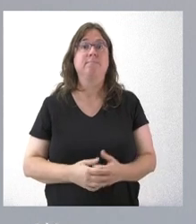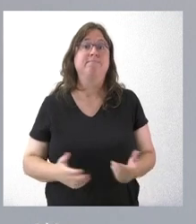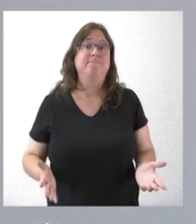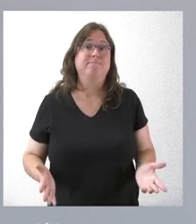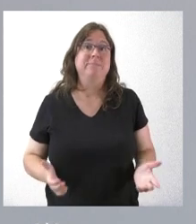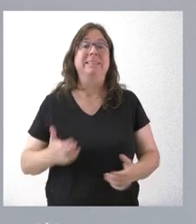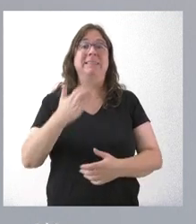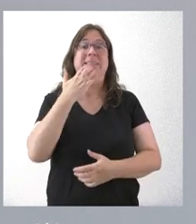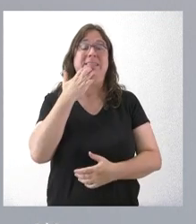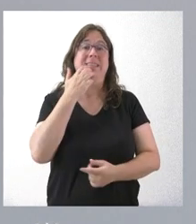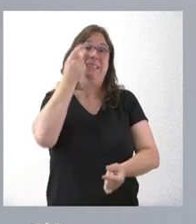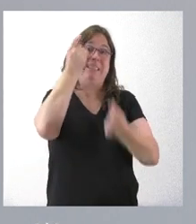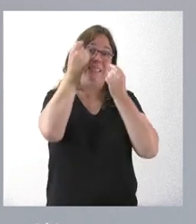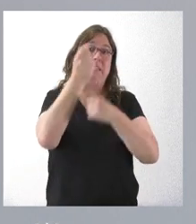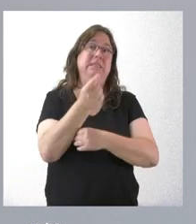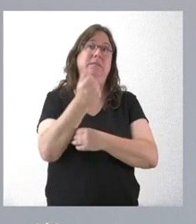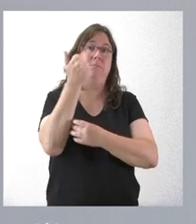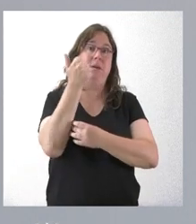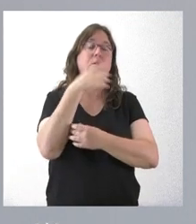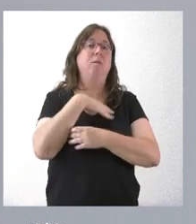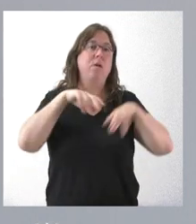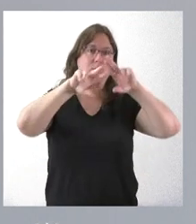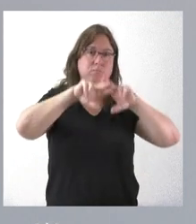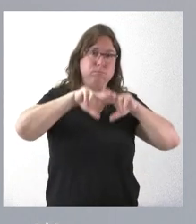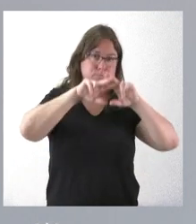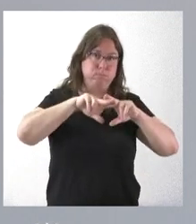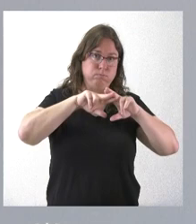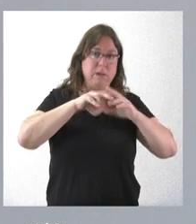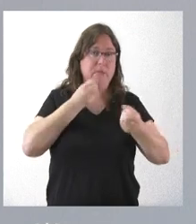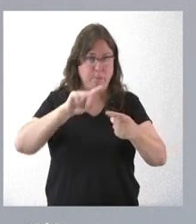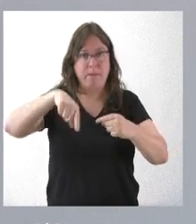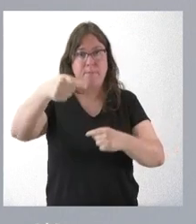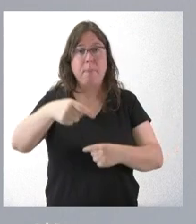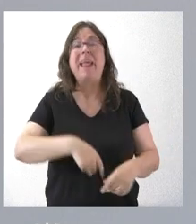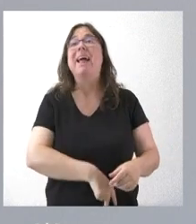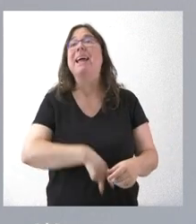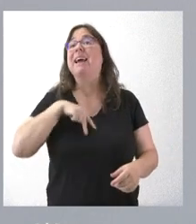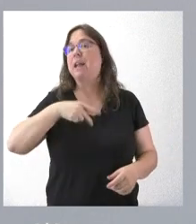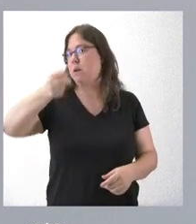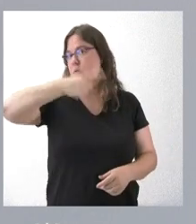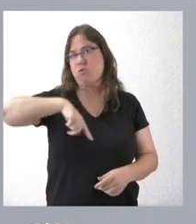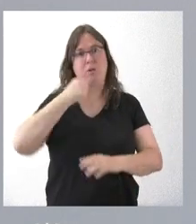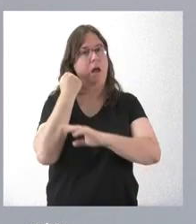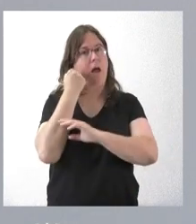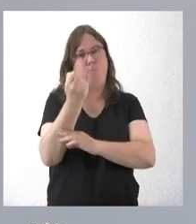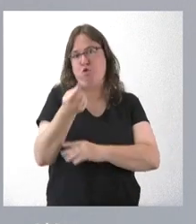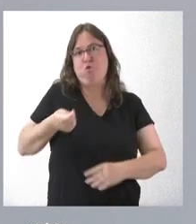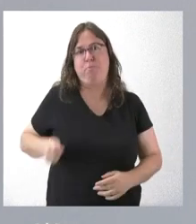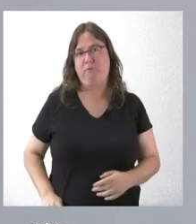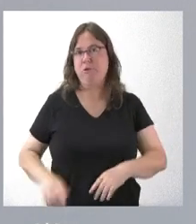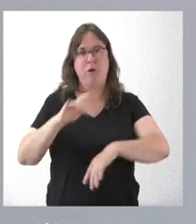si tenemos más detalle, pues podremos analizarle y darle más información. Con grato de general, nosotros apoyamos a los profesionales sanitarios,